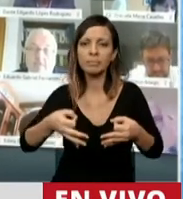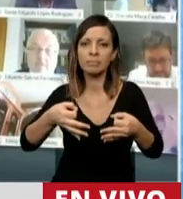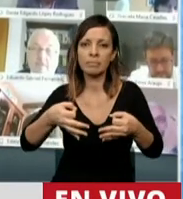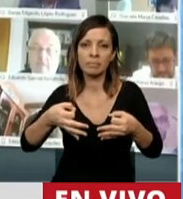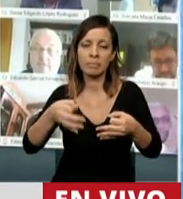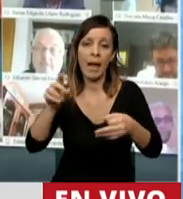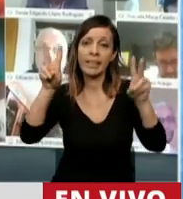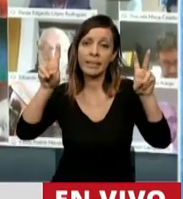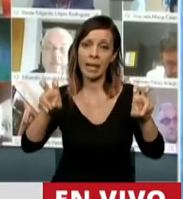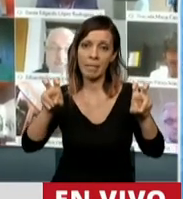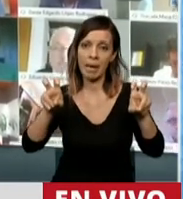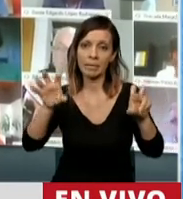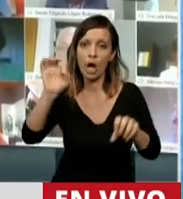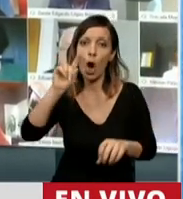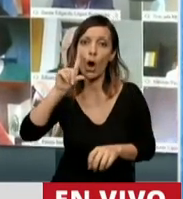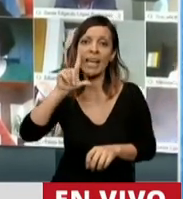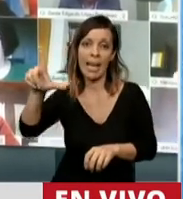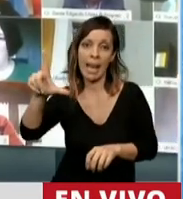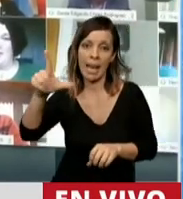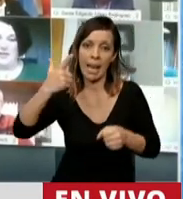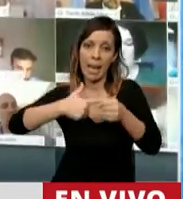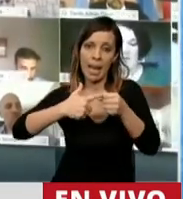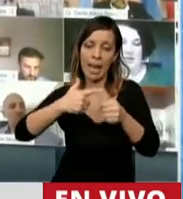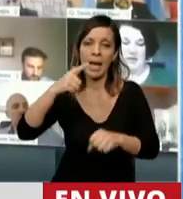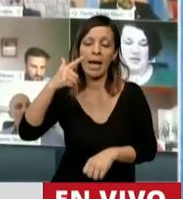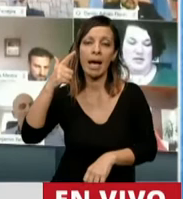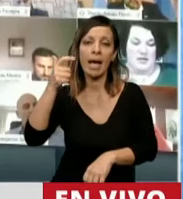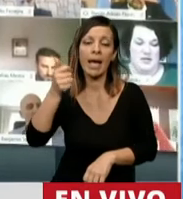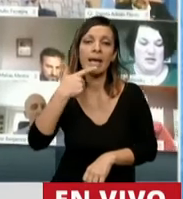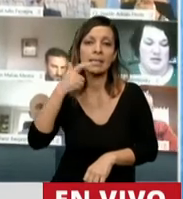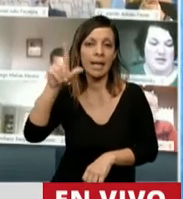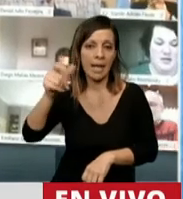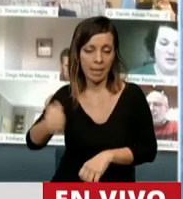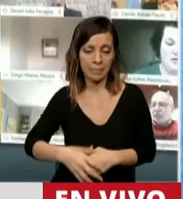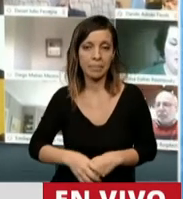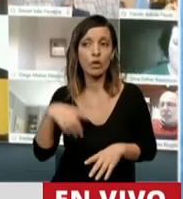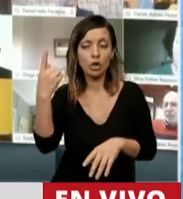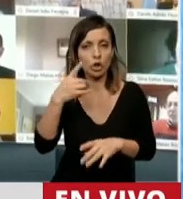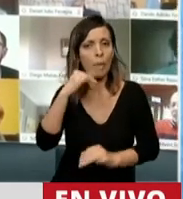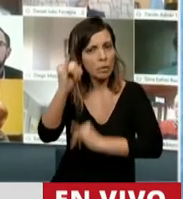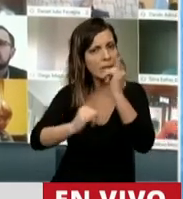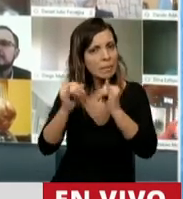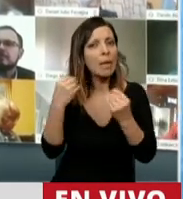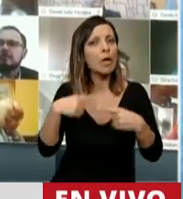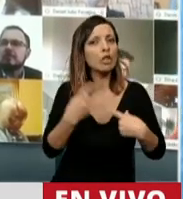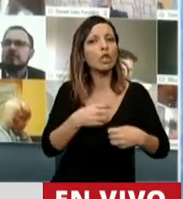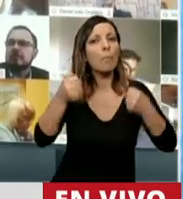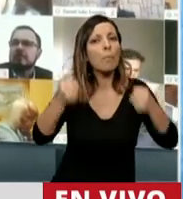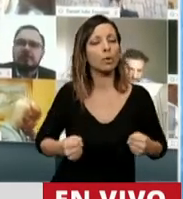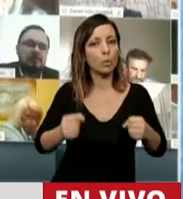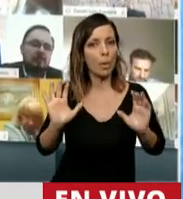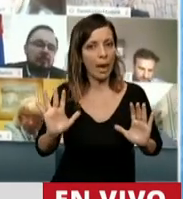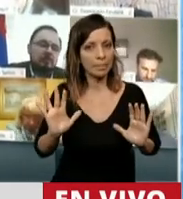al caso OIL-Combustible S.A. Vamos a explicar entonces nuestra postura. ¿Por qué decimos que es